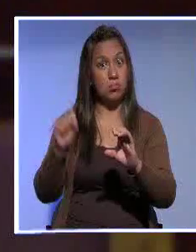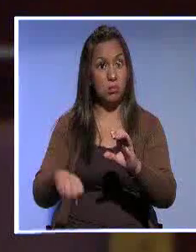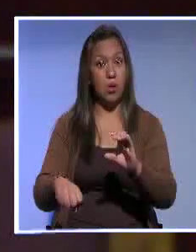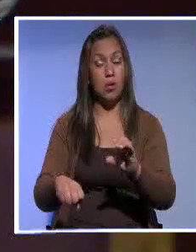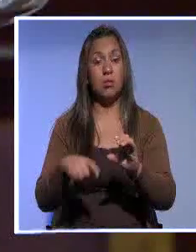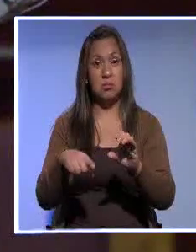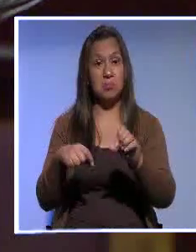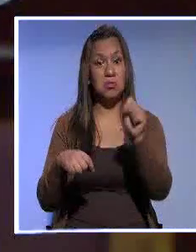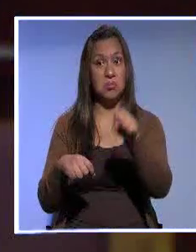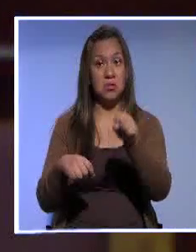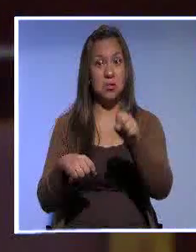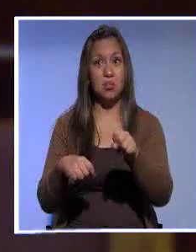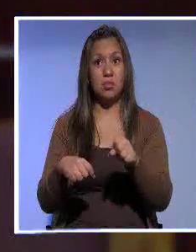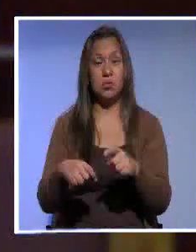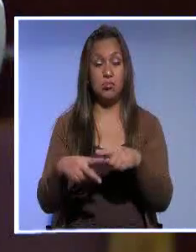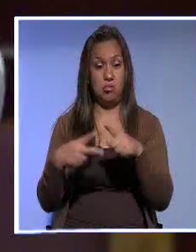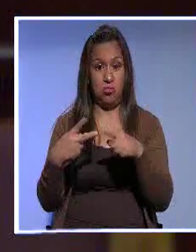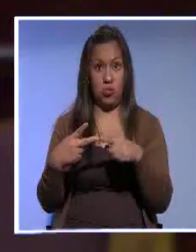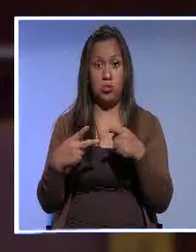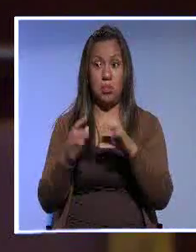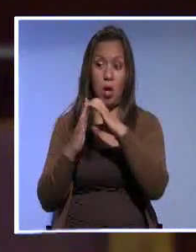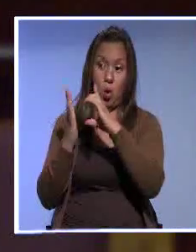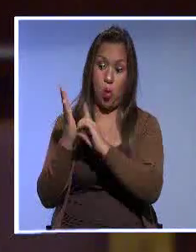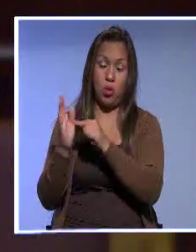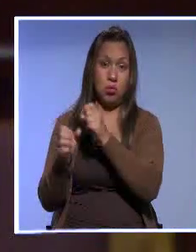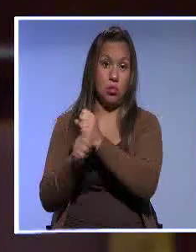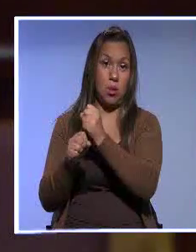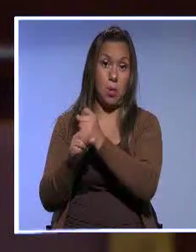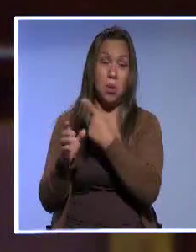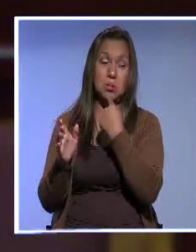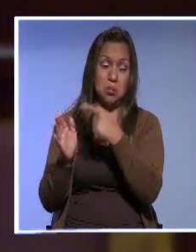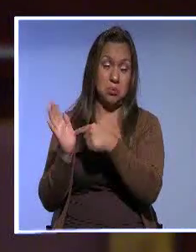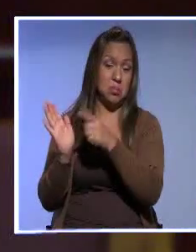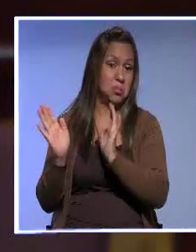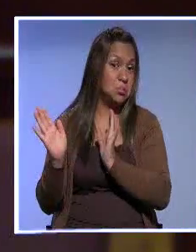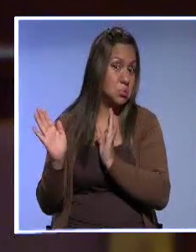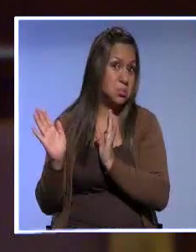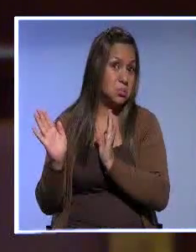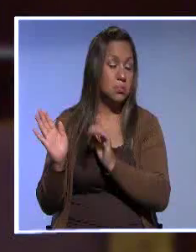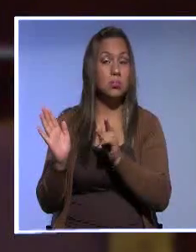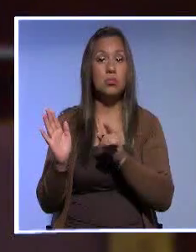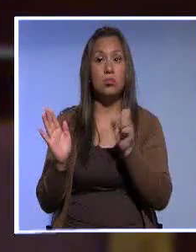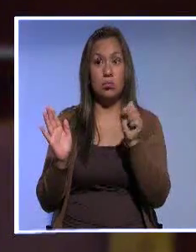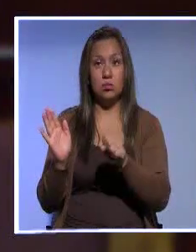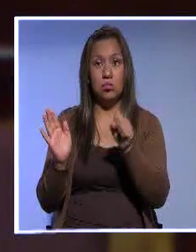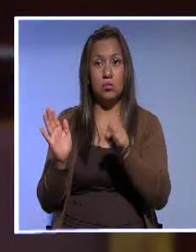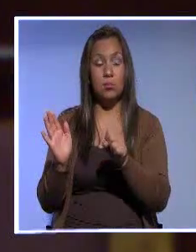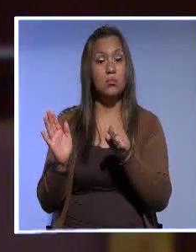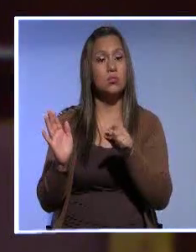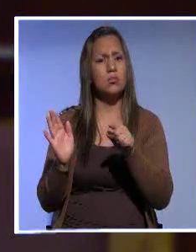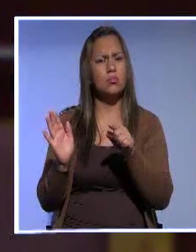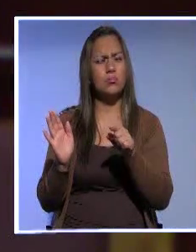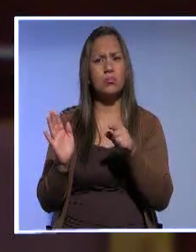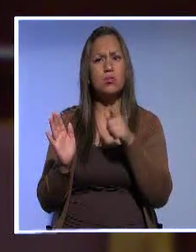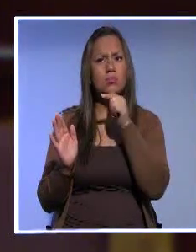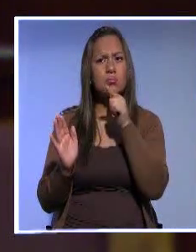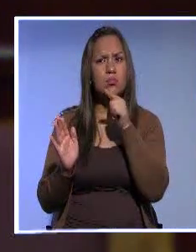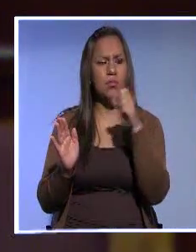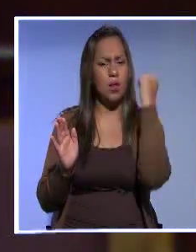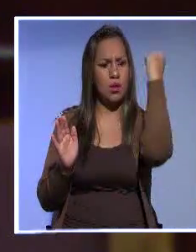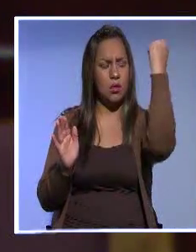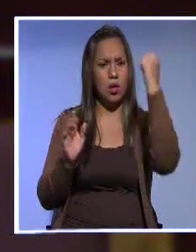por estas dos disposiciones, ¿no? Y ahora ya no rige eso para el sector público. Porque, vuelvo a repetir, ¿quiénes tienen derecho a la